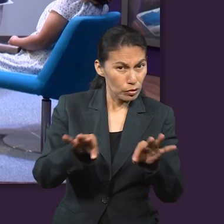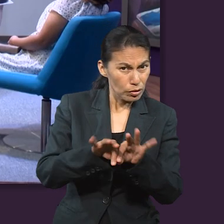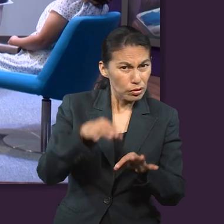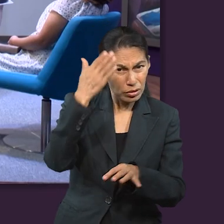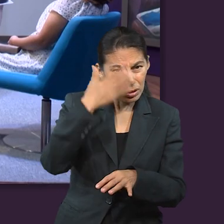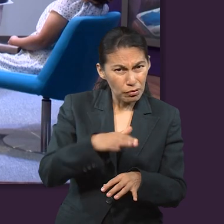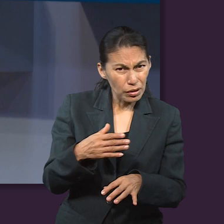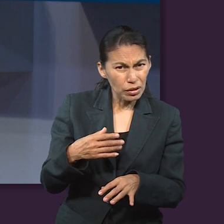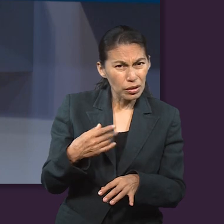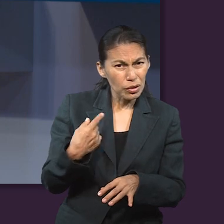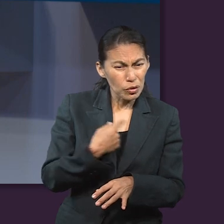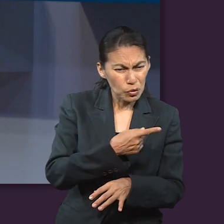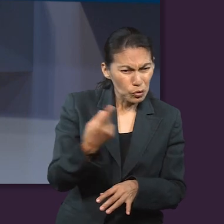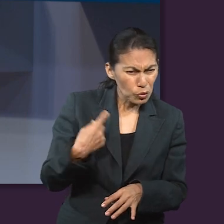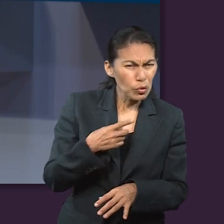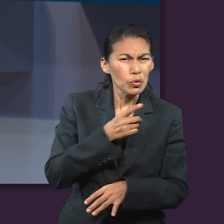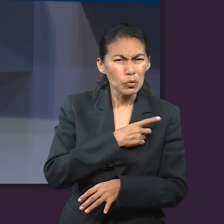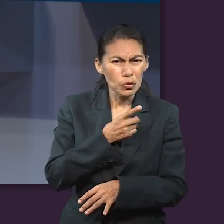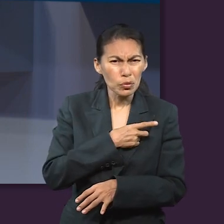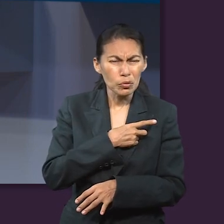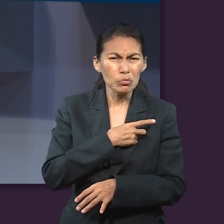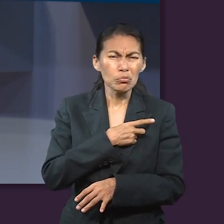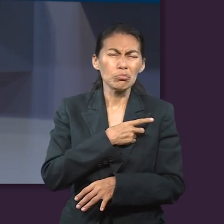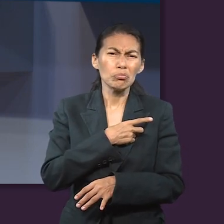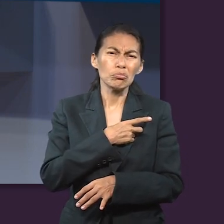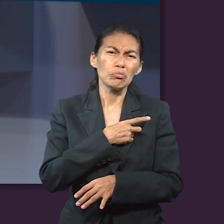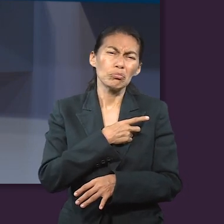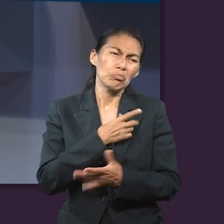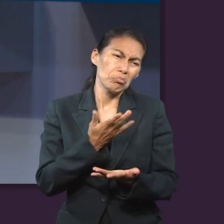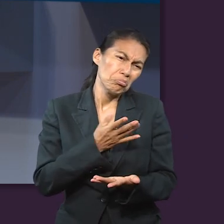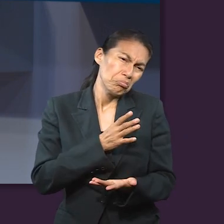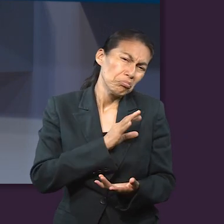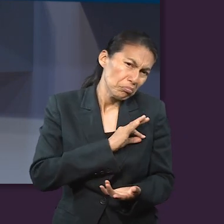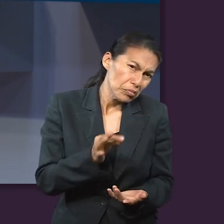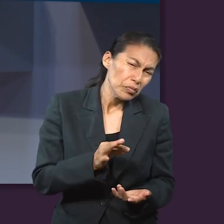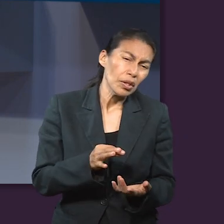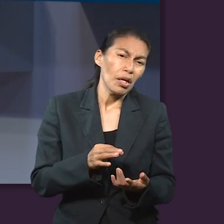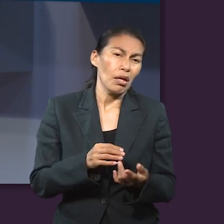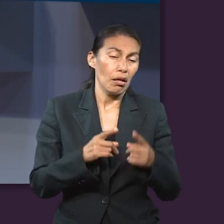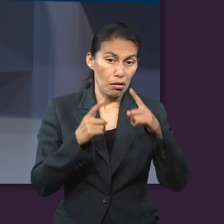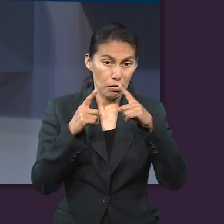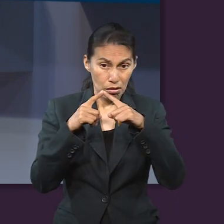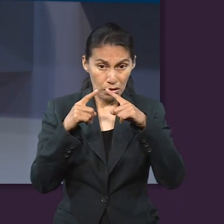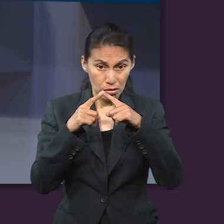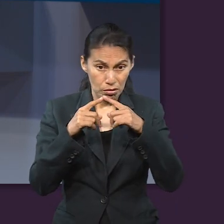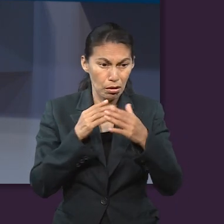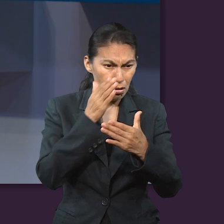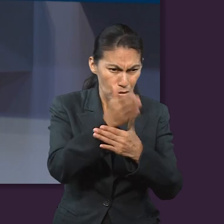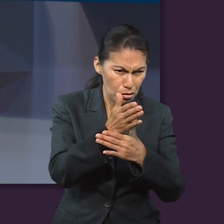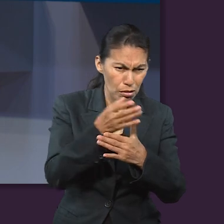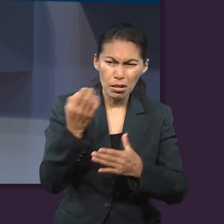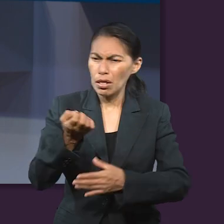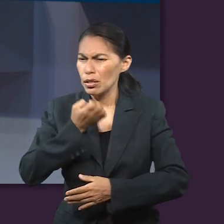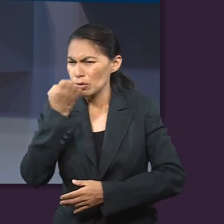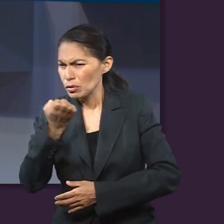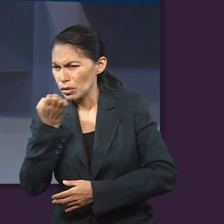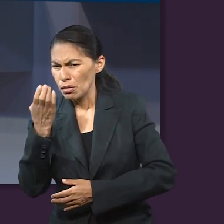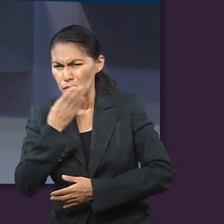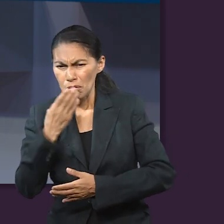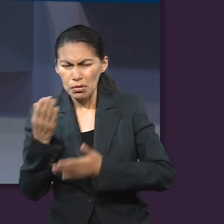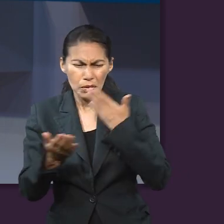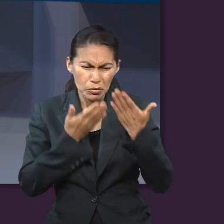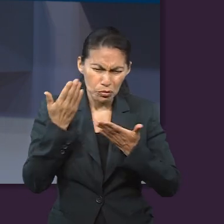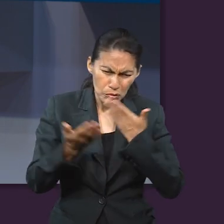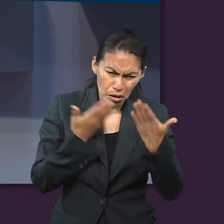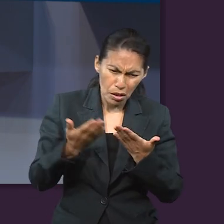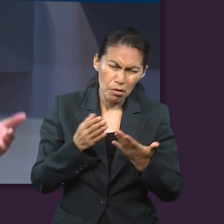el saber que solos podemos. Podemos estudiar nuestra Biblia, podemos asistir a la iglesia, podemos empaparnos nosotros solos de la